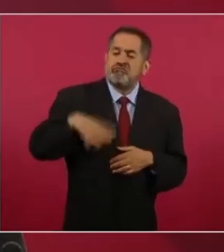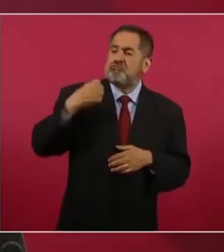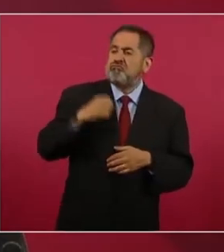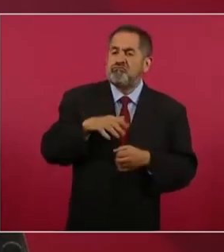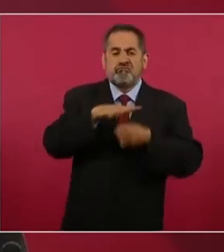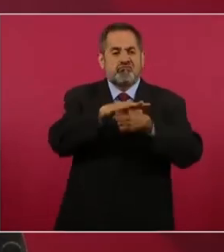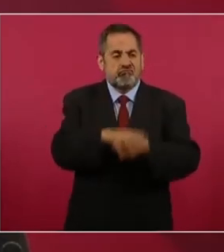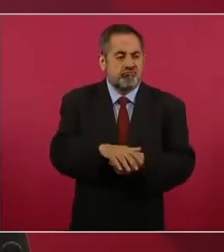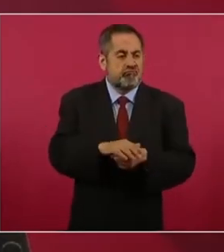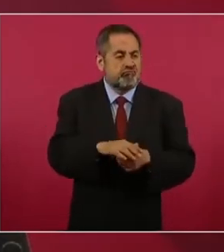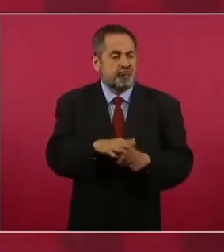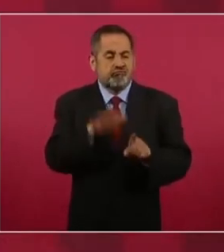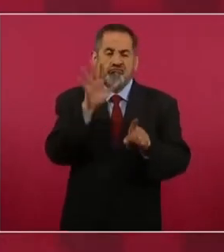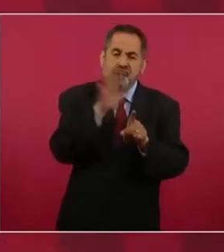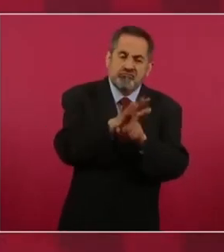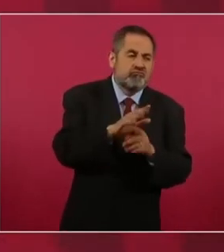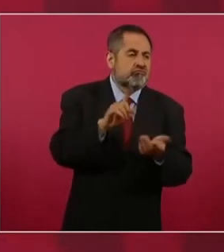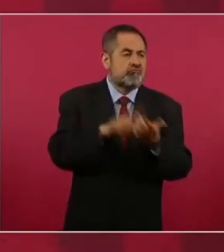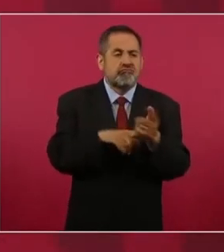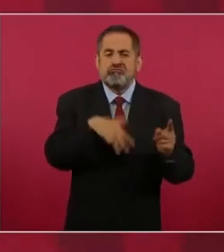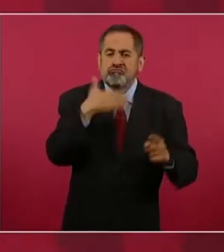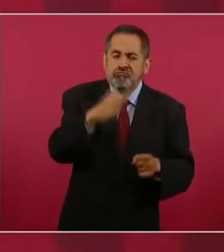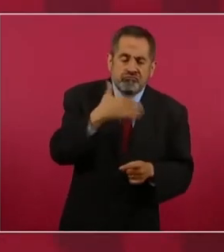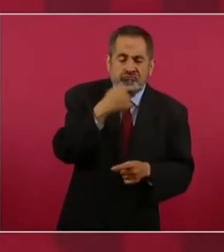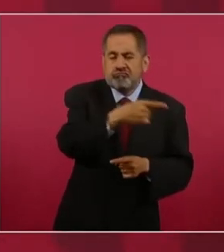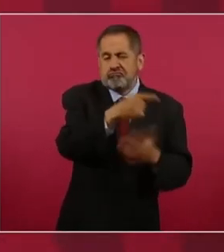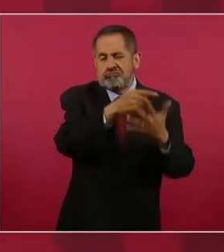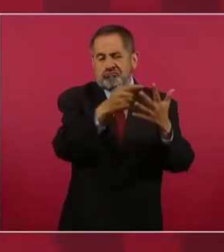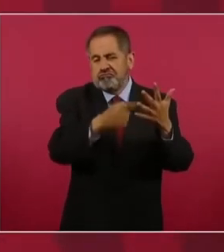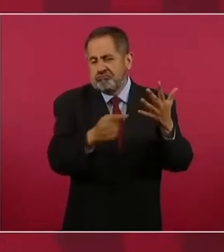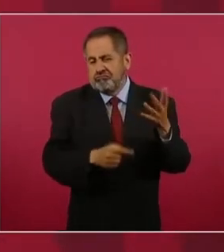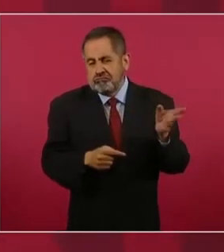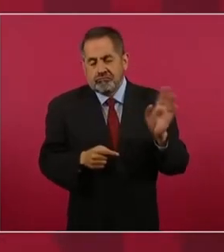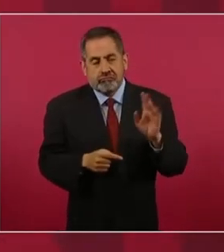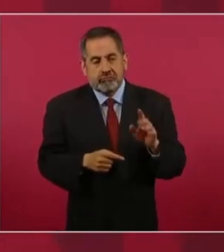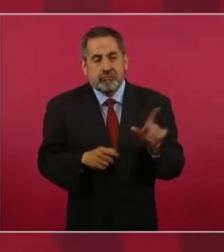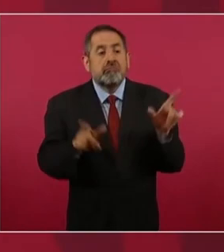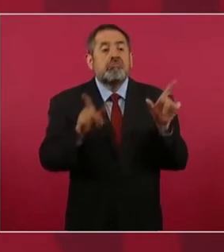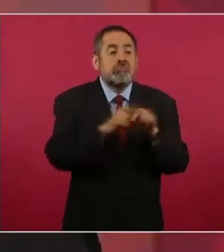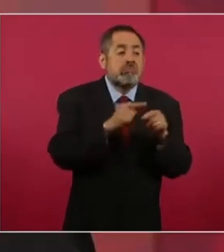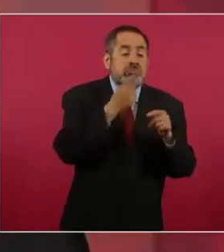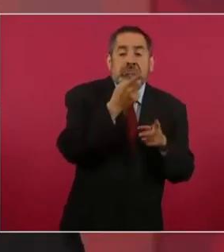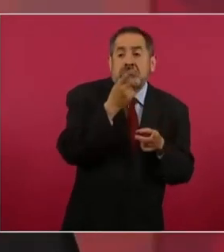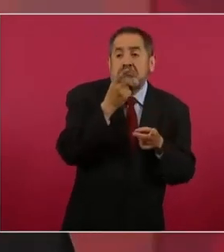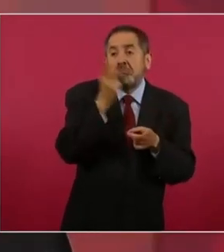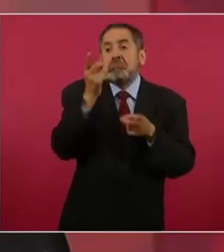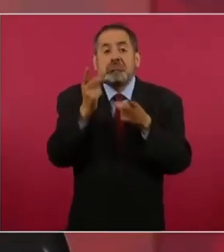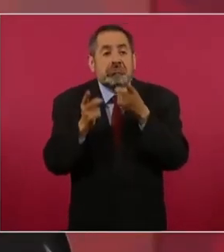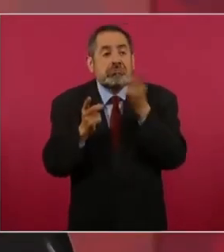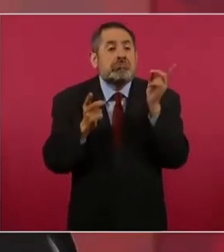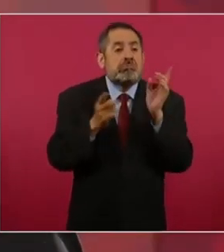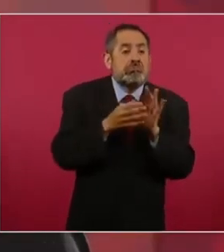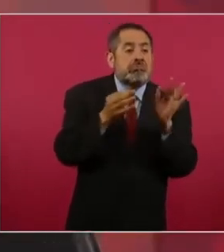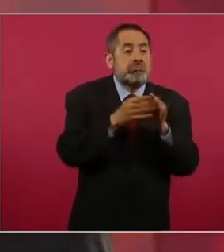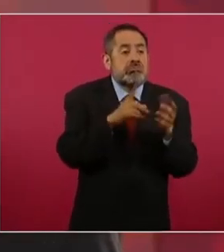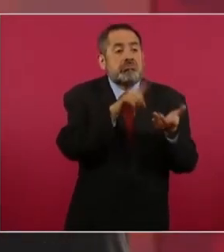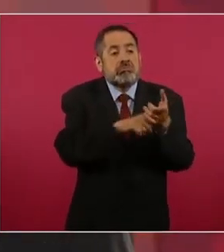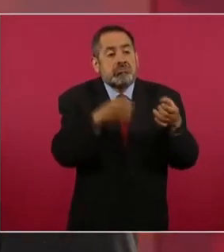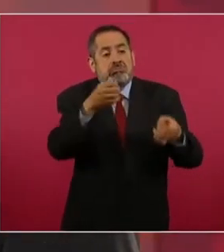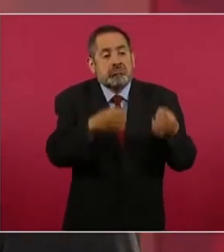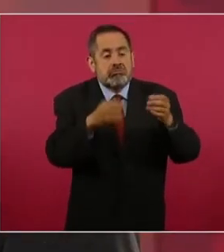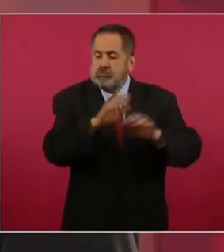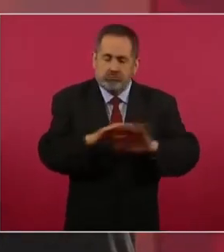represión, de corrupción, que no se quede nada más en juzgados,